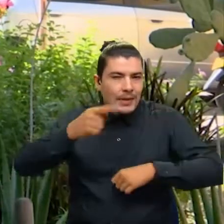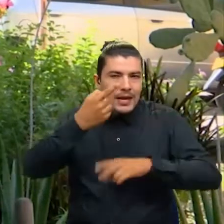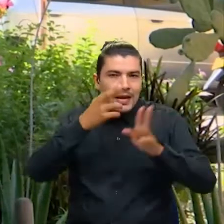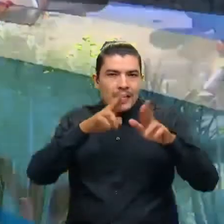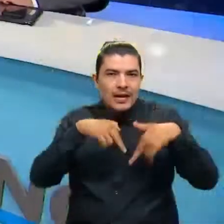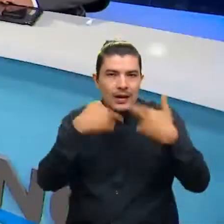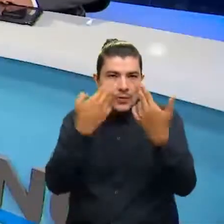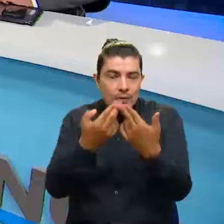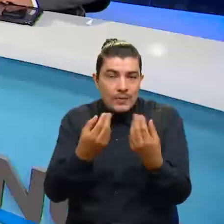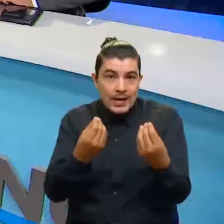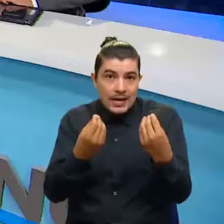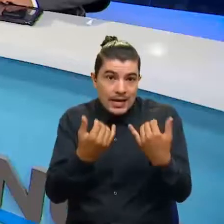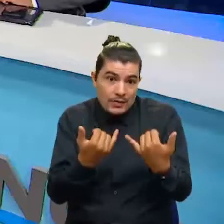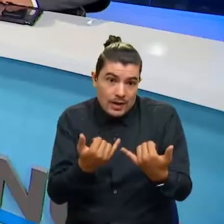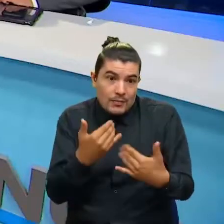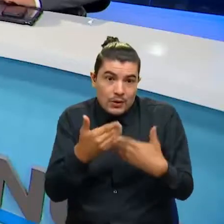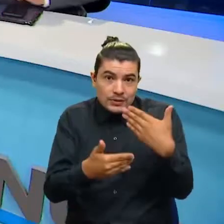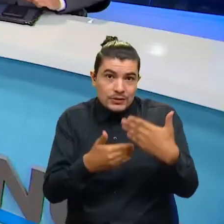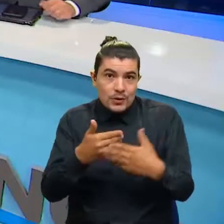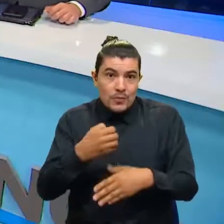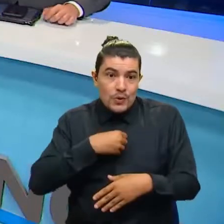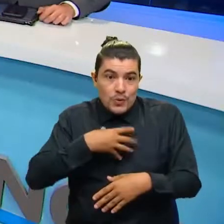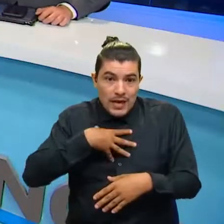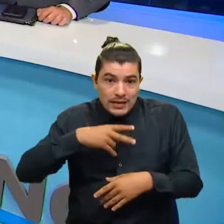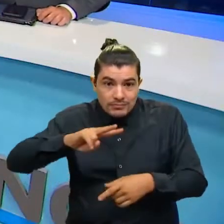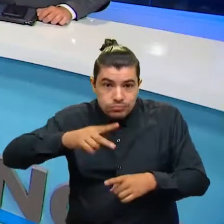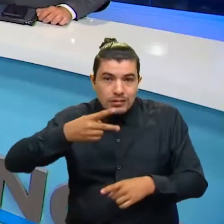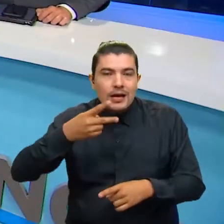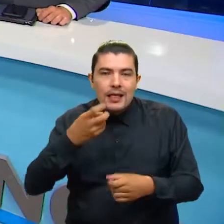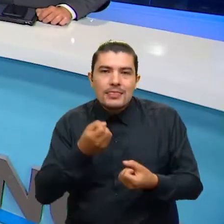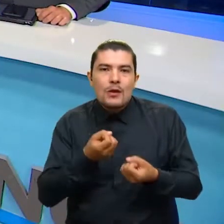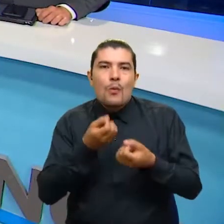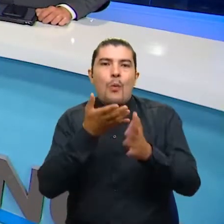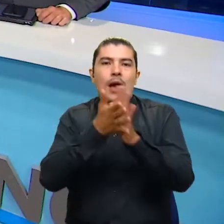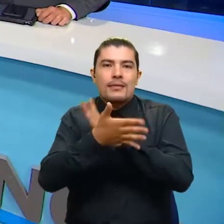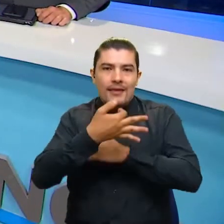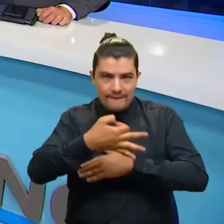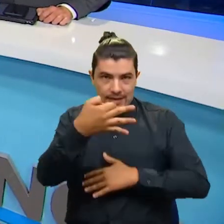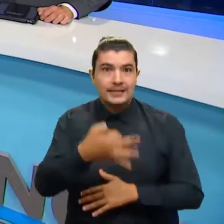en este principio de oportunidad. Soy Oscar Gerardo Hernández, para Oriente Noticias, estamos informando.